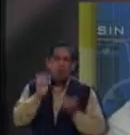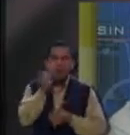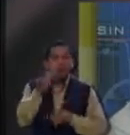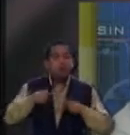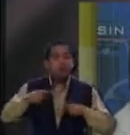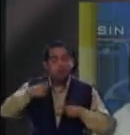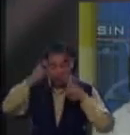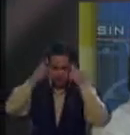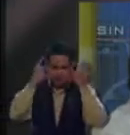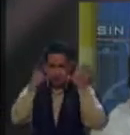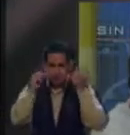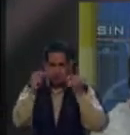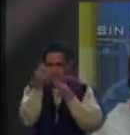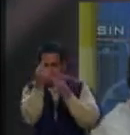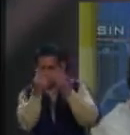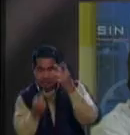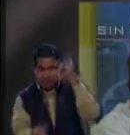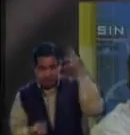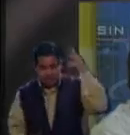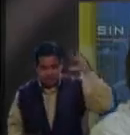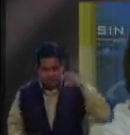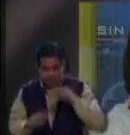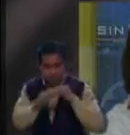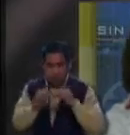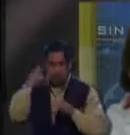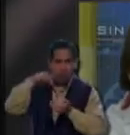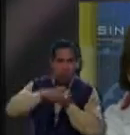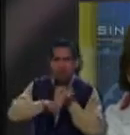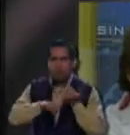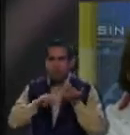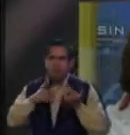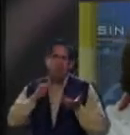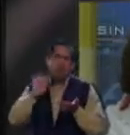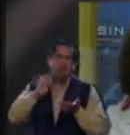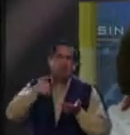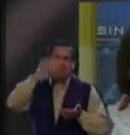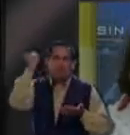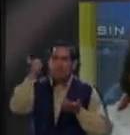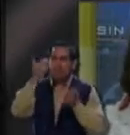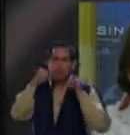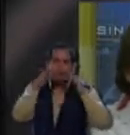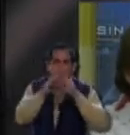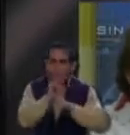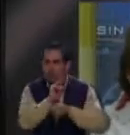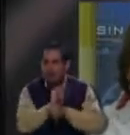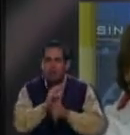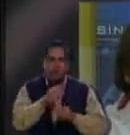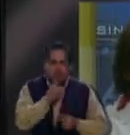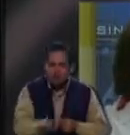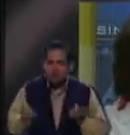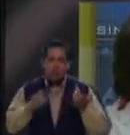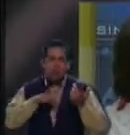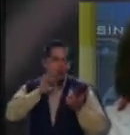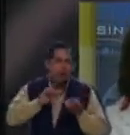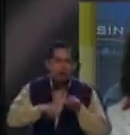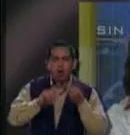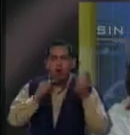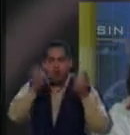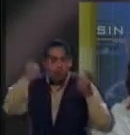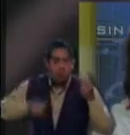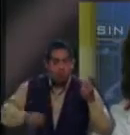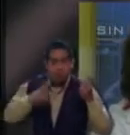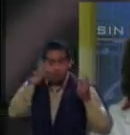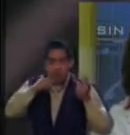cubro los requisitos que son tan indispensables en esta sociedad de saber cuidar una casa, un niño, al marido, todas estas